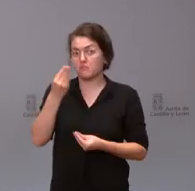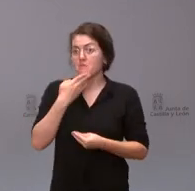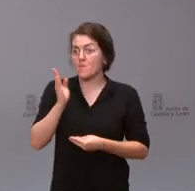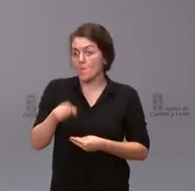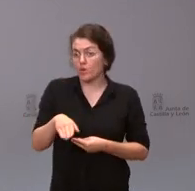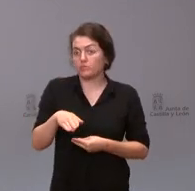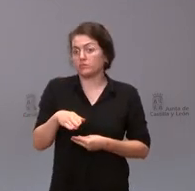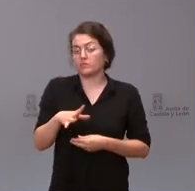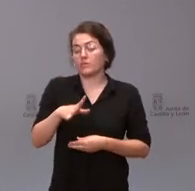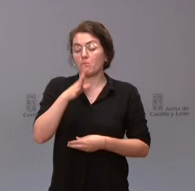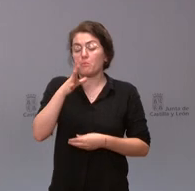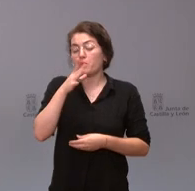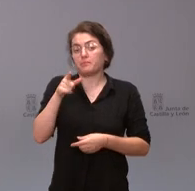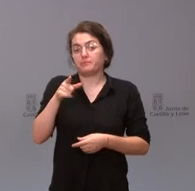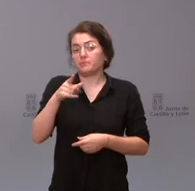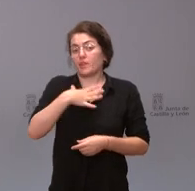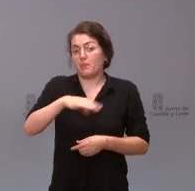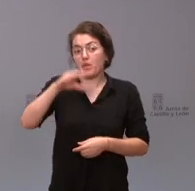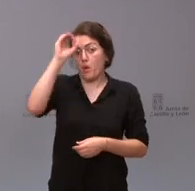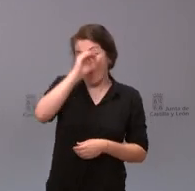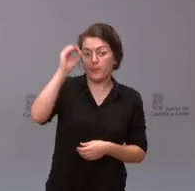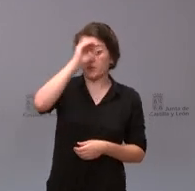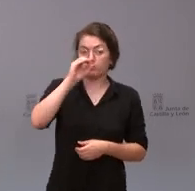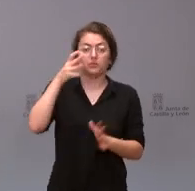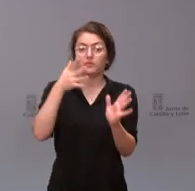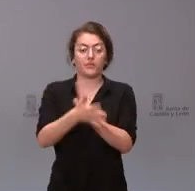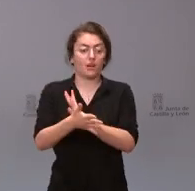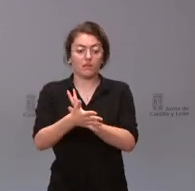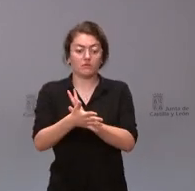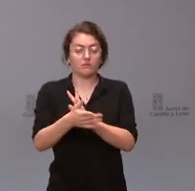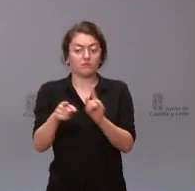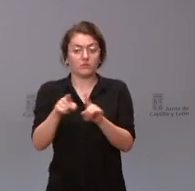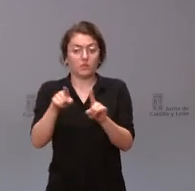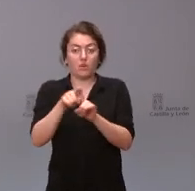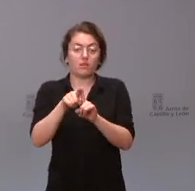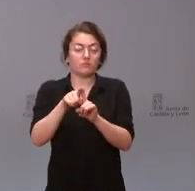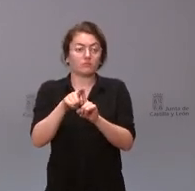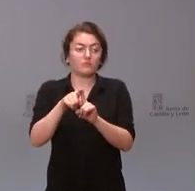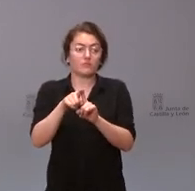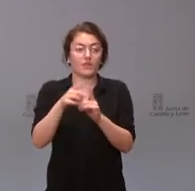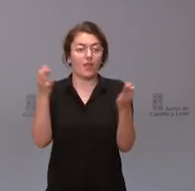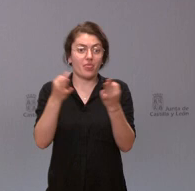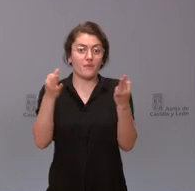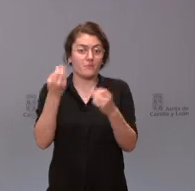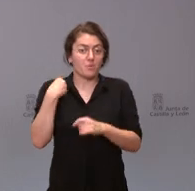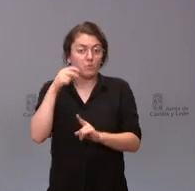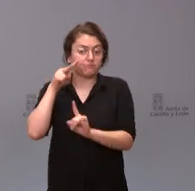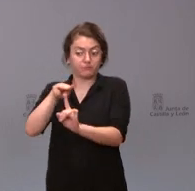ámbito de opinión y por tanto desde ese punto de vista es en donde hay que integrar esas declaraciones